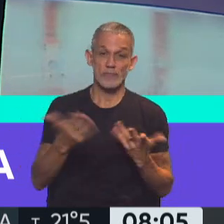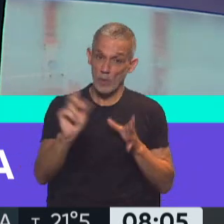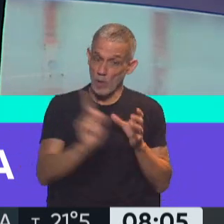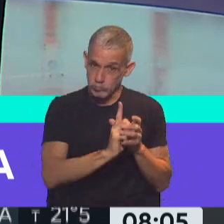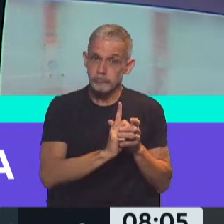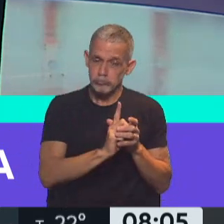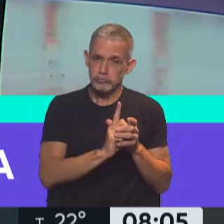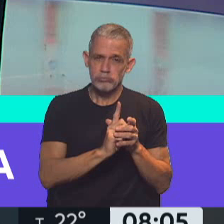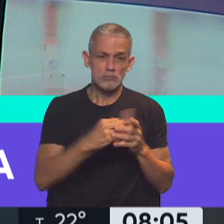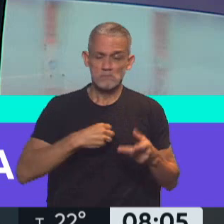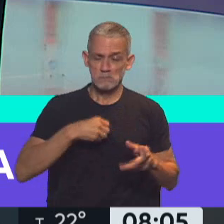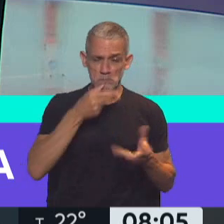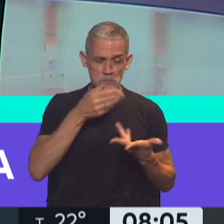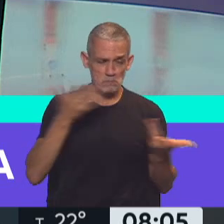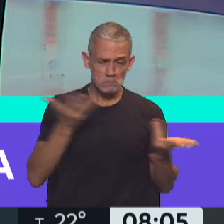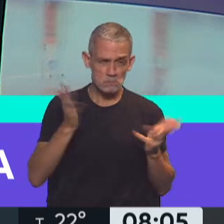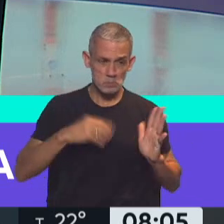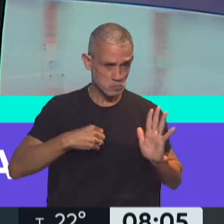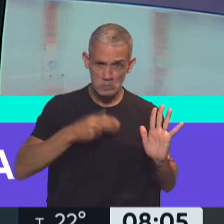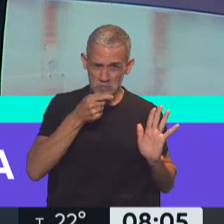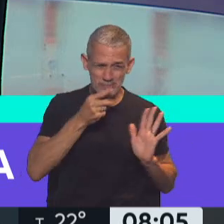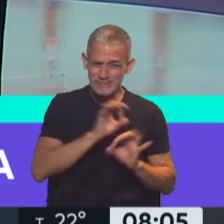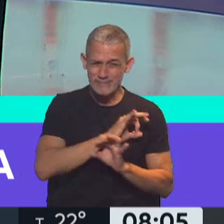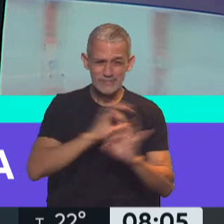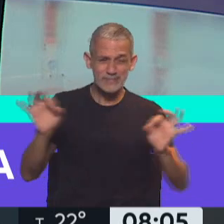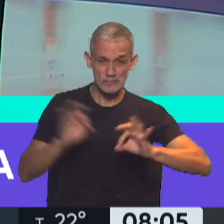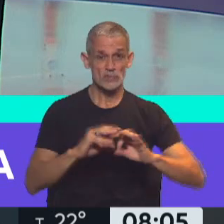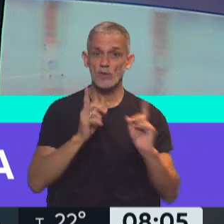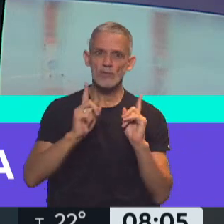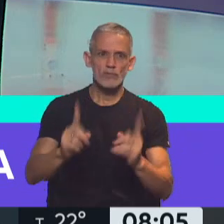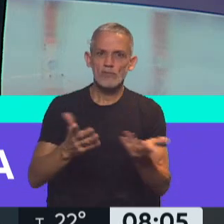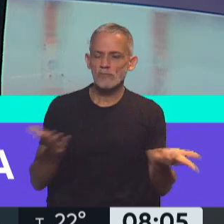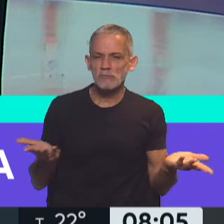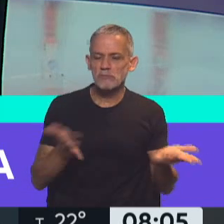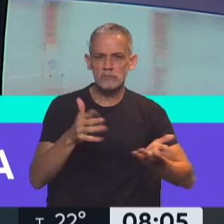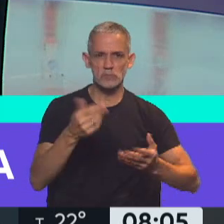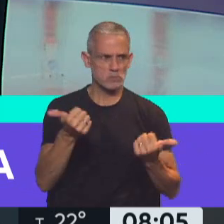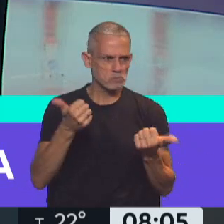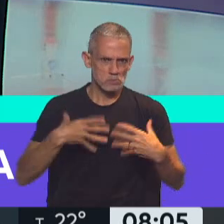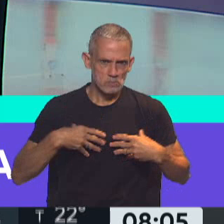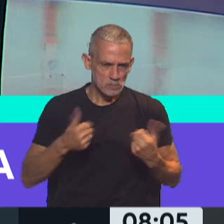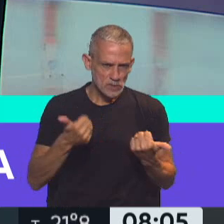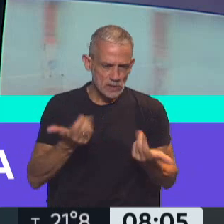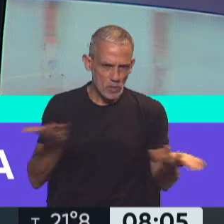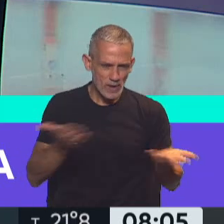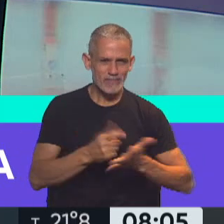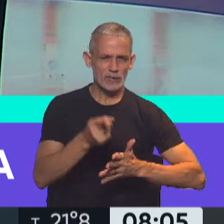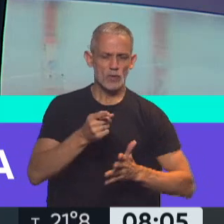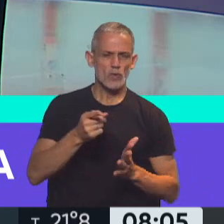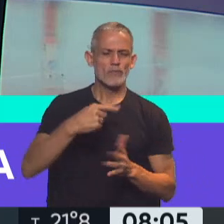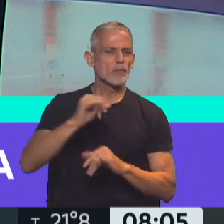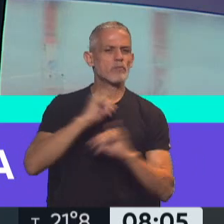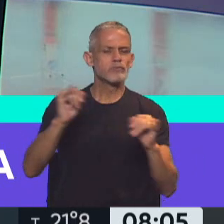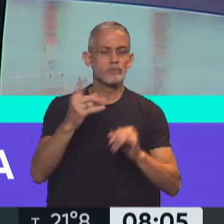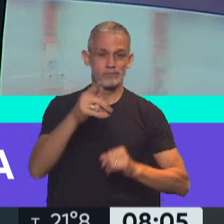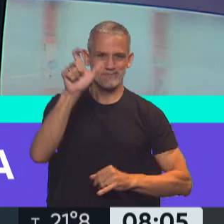paciente se encuentra asintomático, estuvo en todo momento sin síntomas y continúa igual, así que está en muy buen estado de salud. Recordemos que este